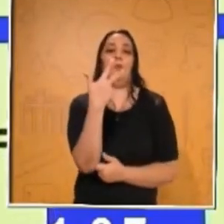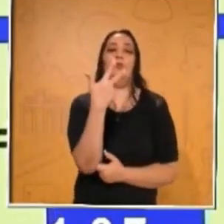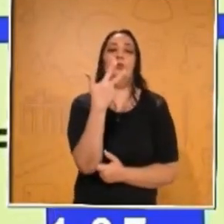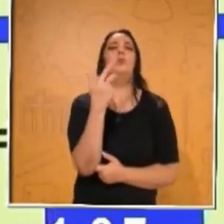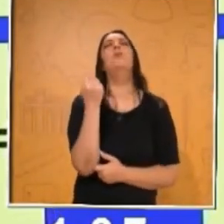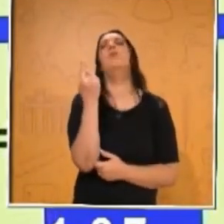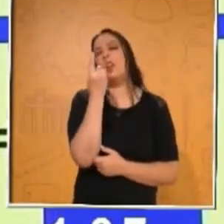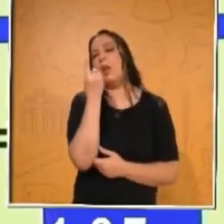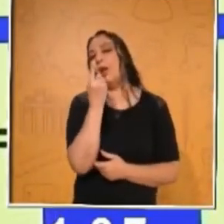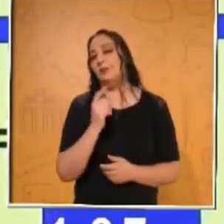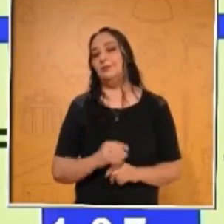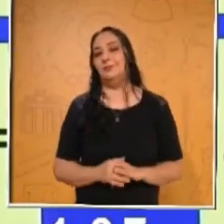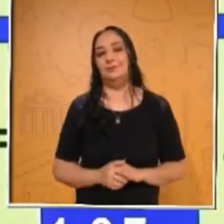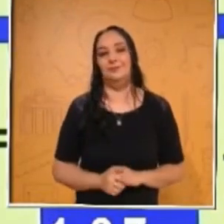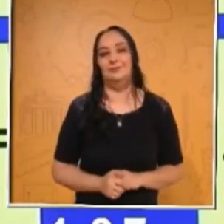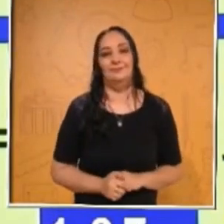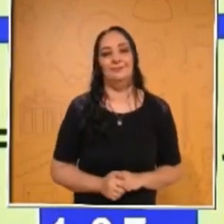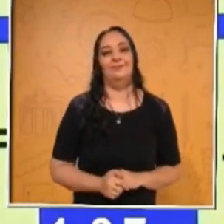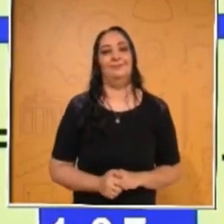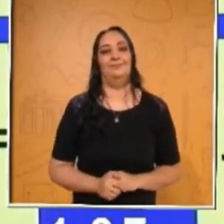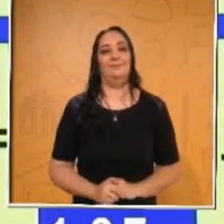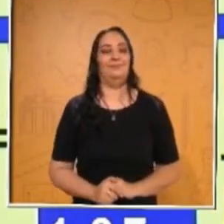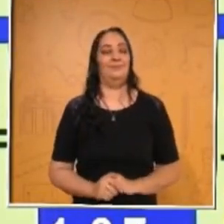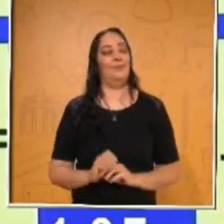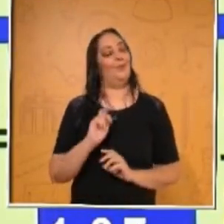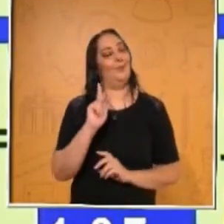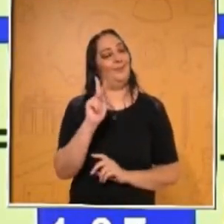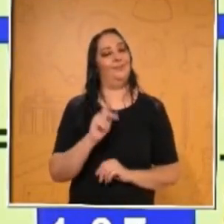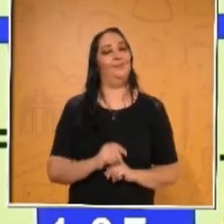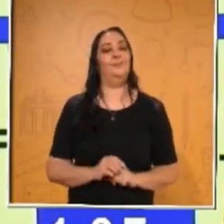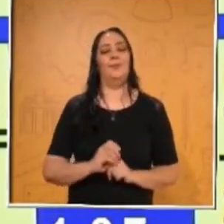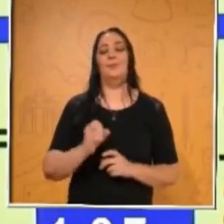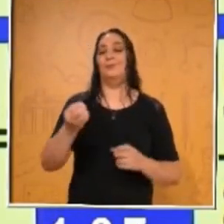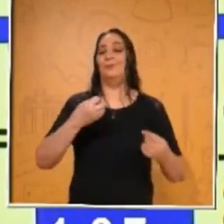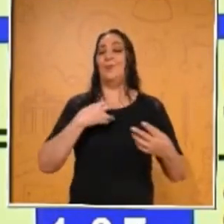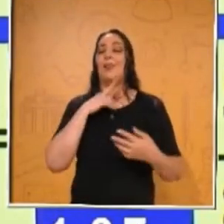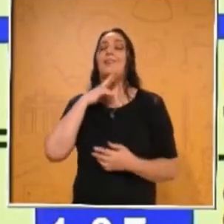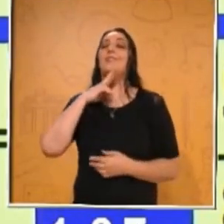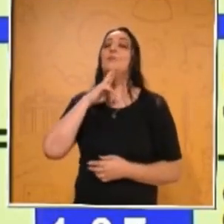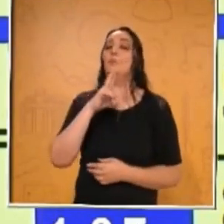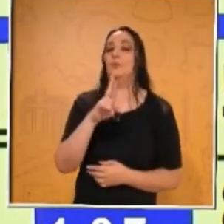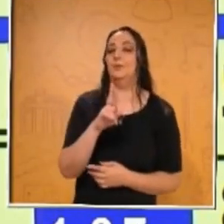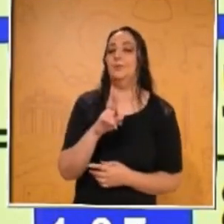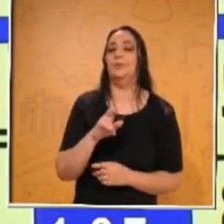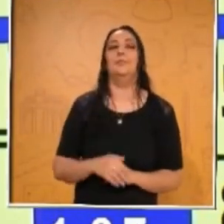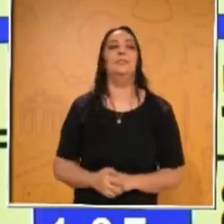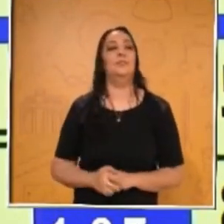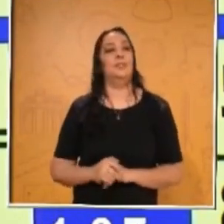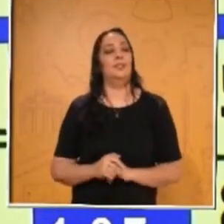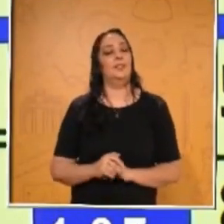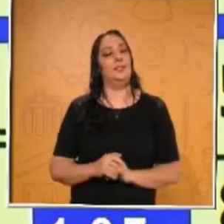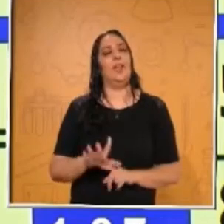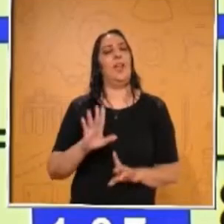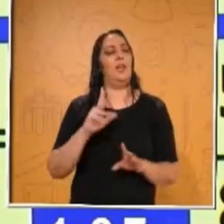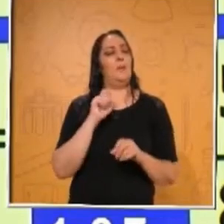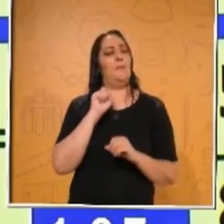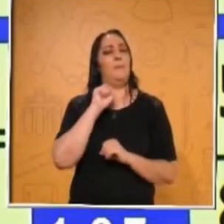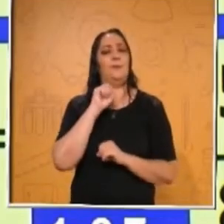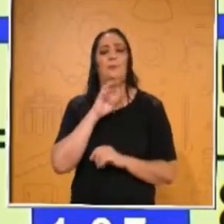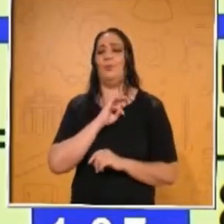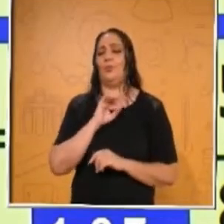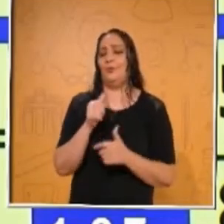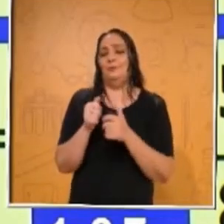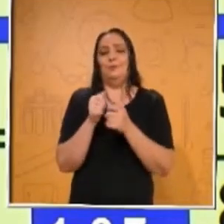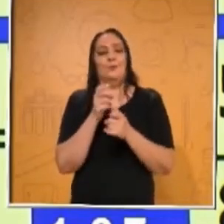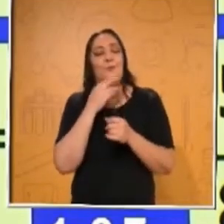¿De qué estamos hablando? Muy bien. Mándenos sus respuestas, por favor. Ahí, mediante la transmisión o